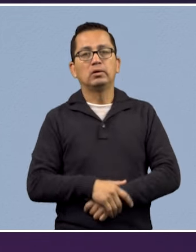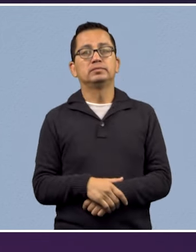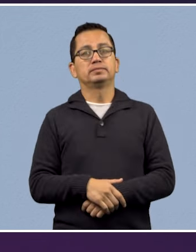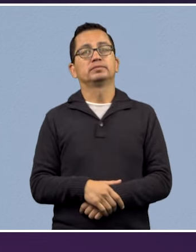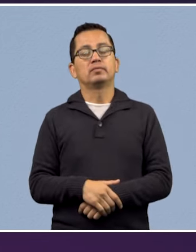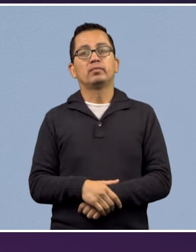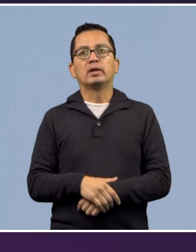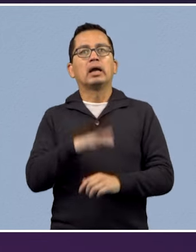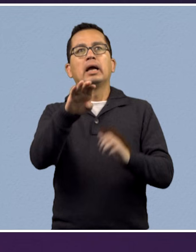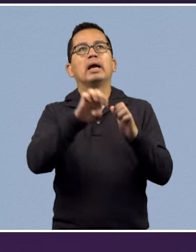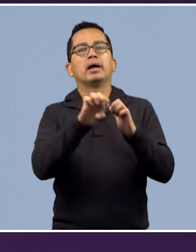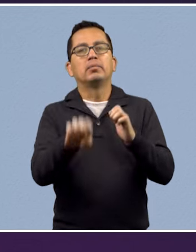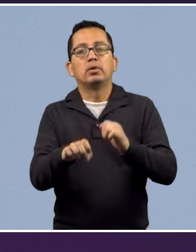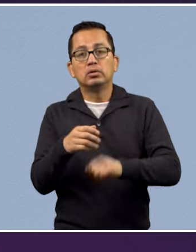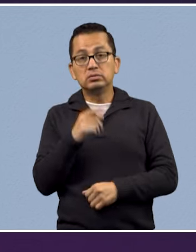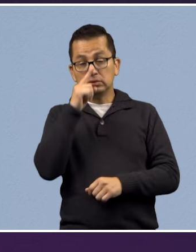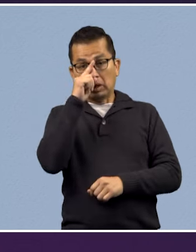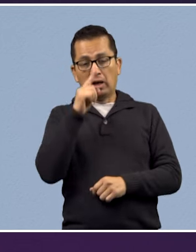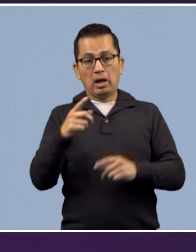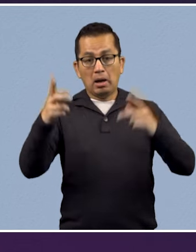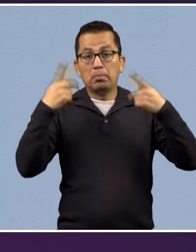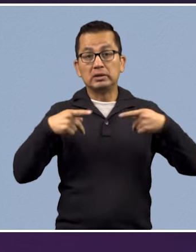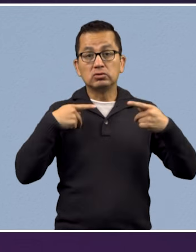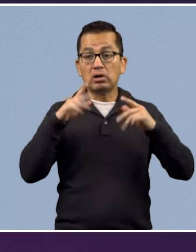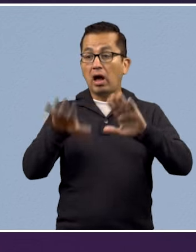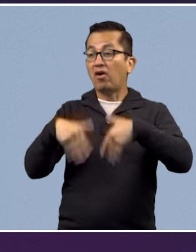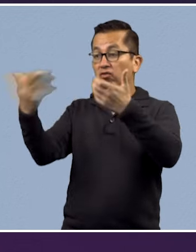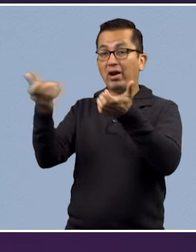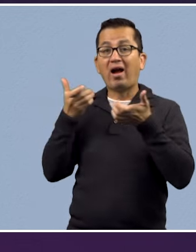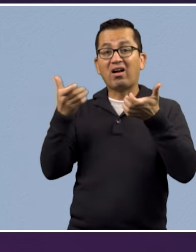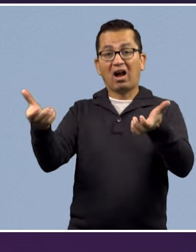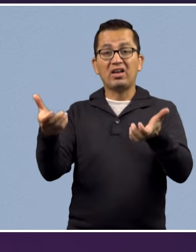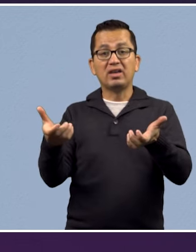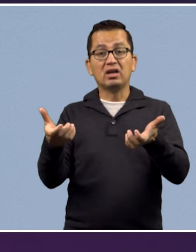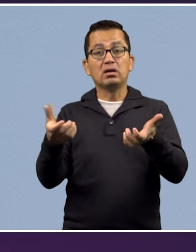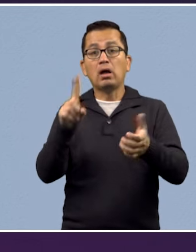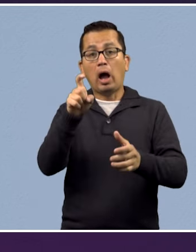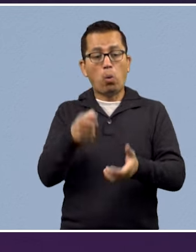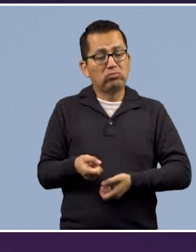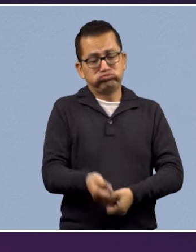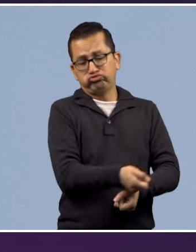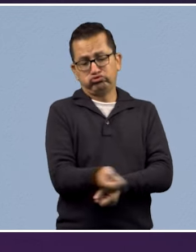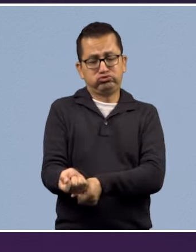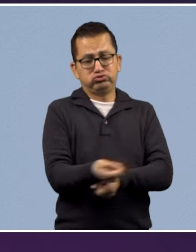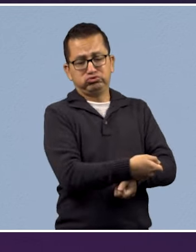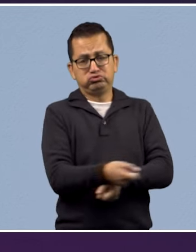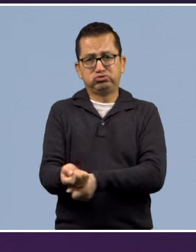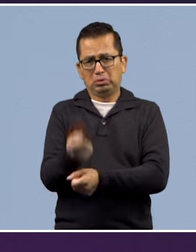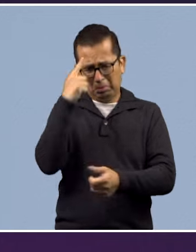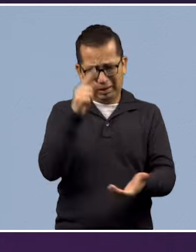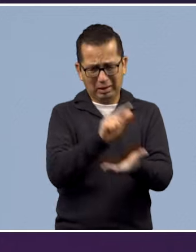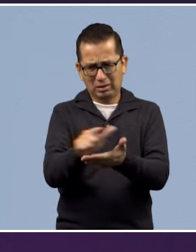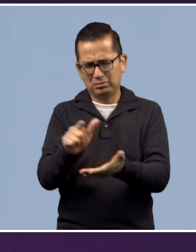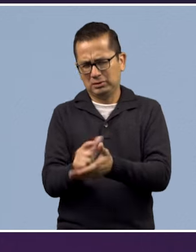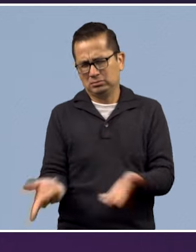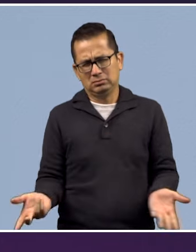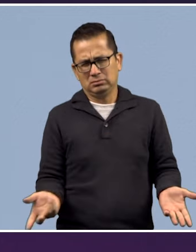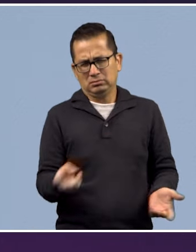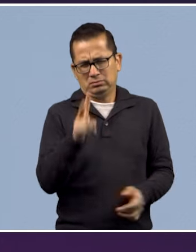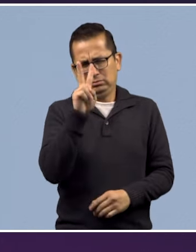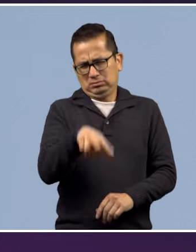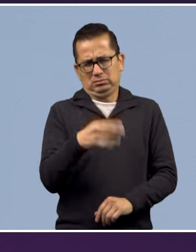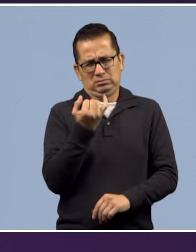bueno, por ejemplo, eso de que las personas estén limpiando las banquetas con el chorro de la manguera, pues como que no tiene sentido, ¿no?